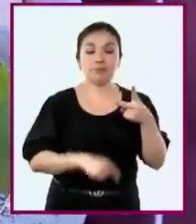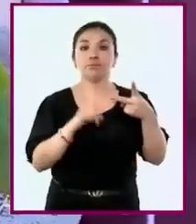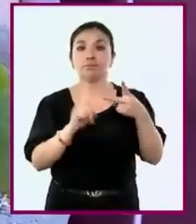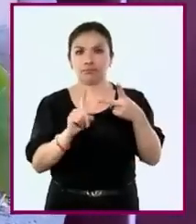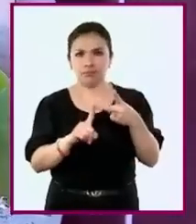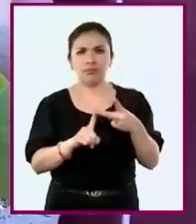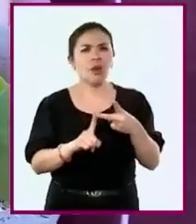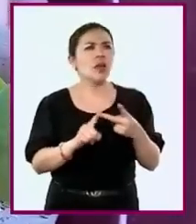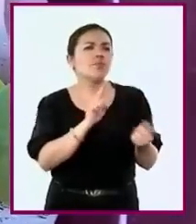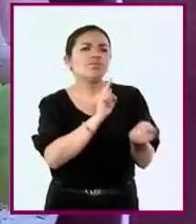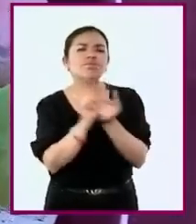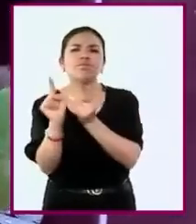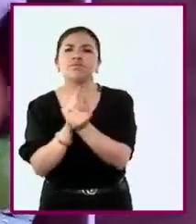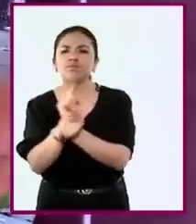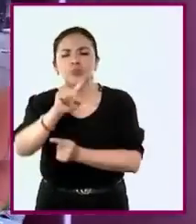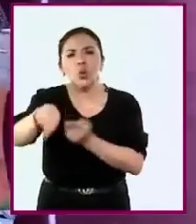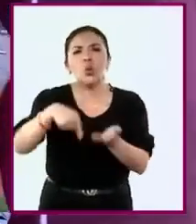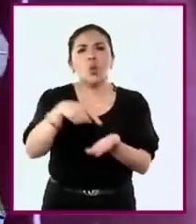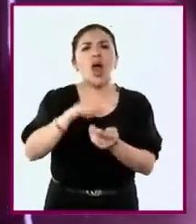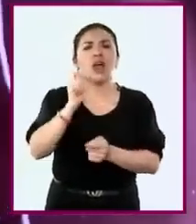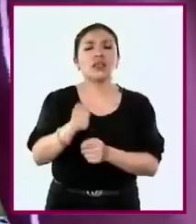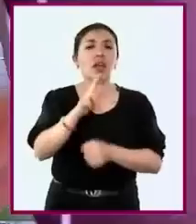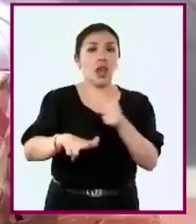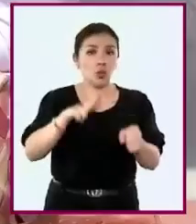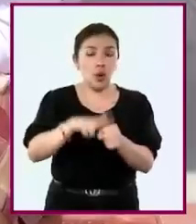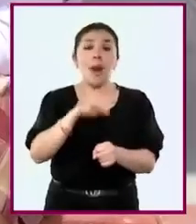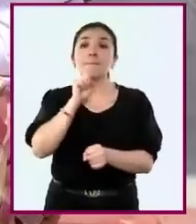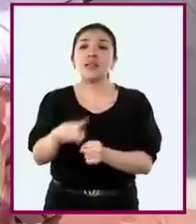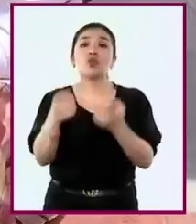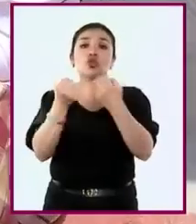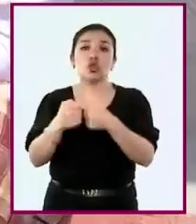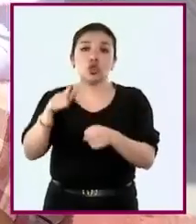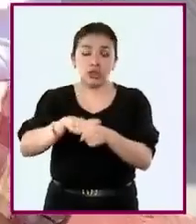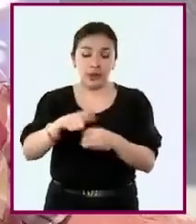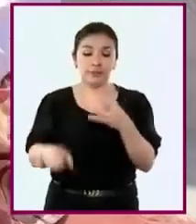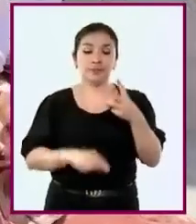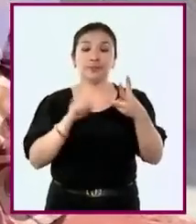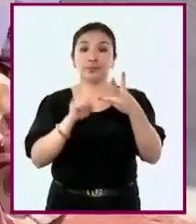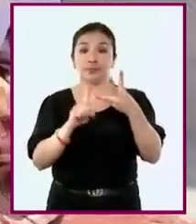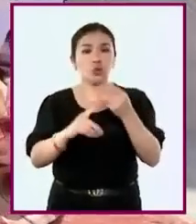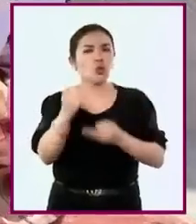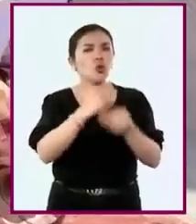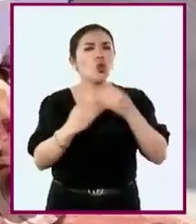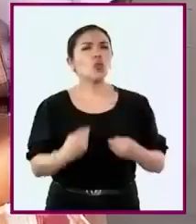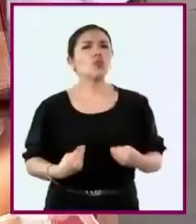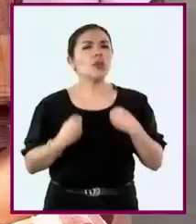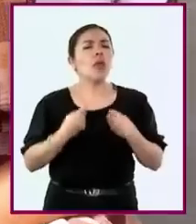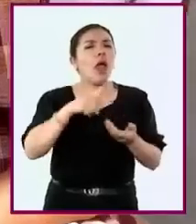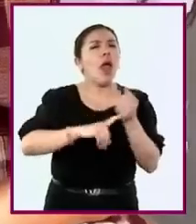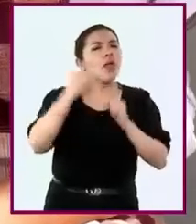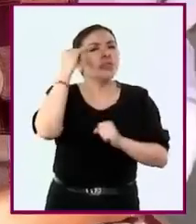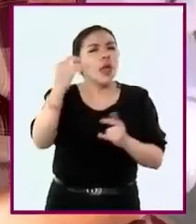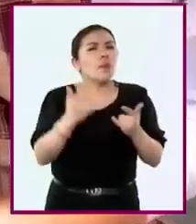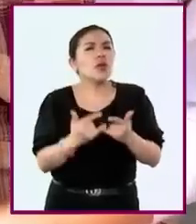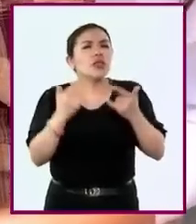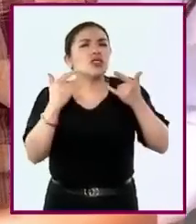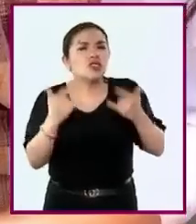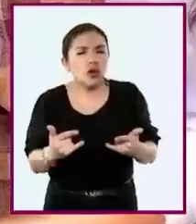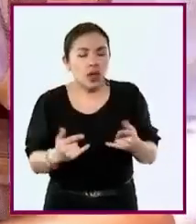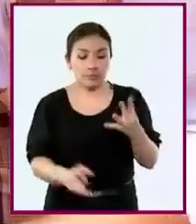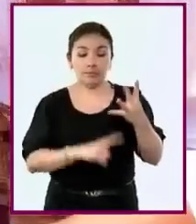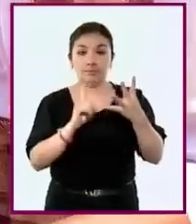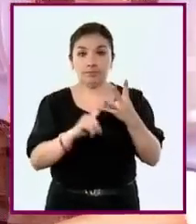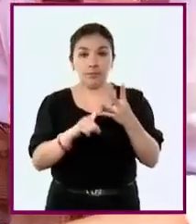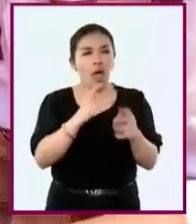interactuamos en un espacio natural y social, vivimos en un tiempo histórico y vivenciamos los